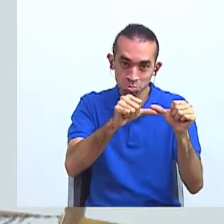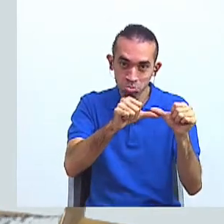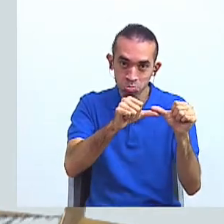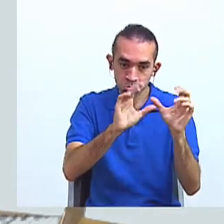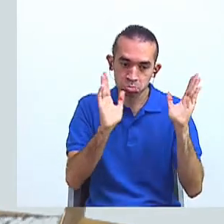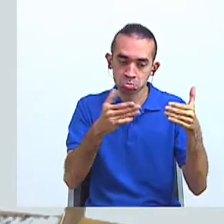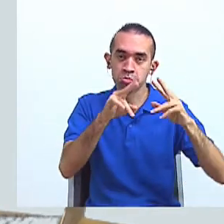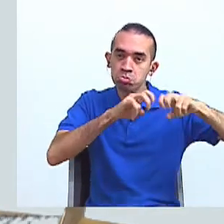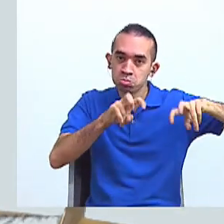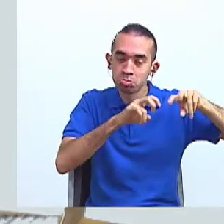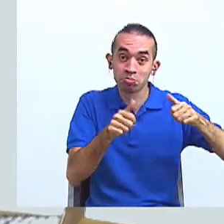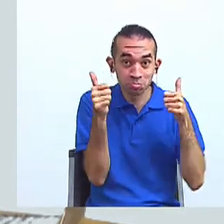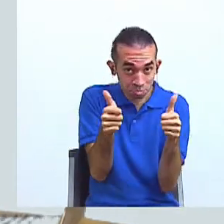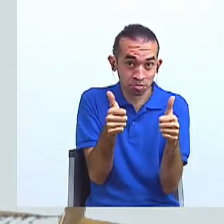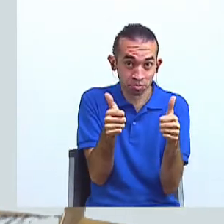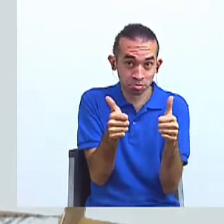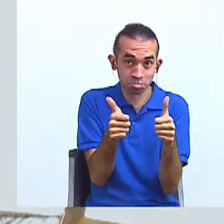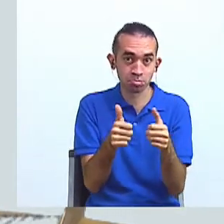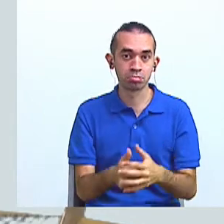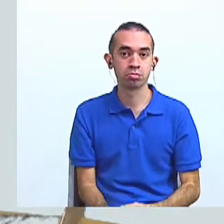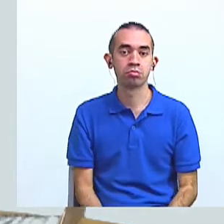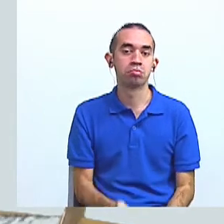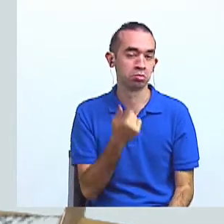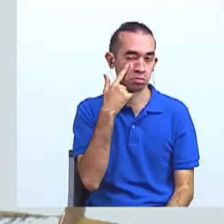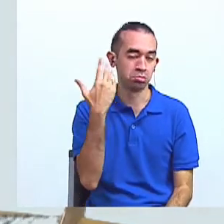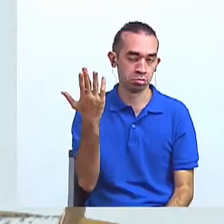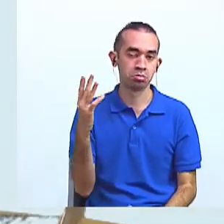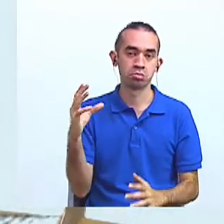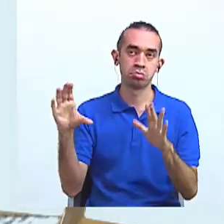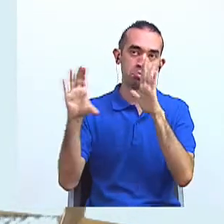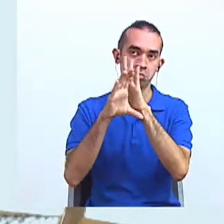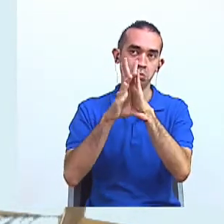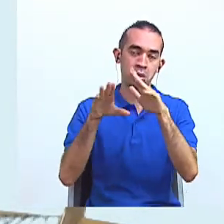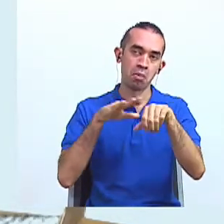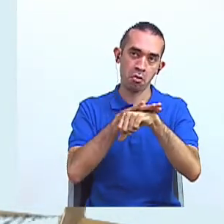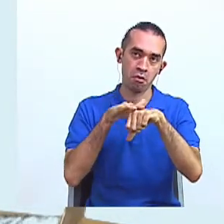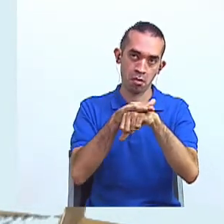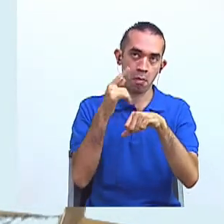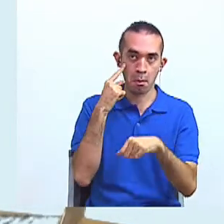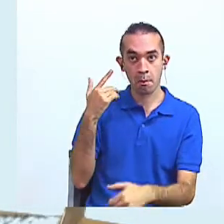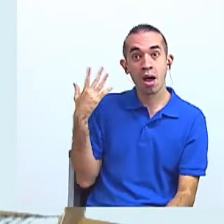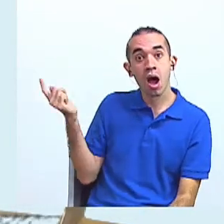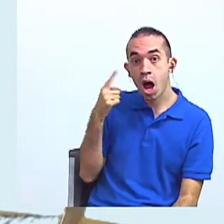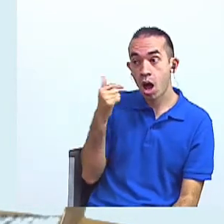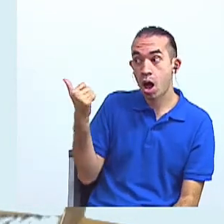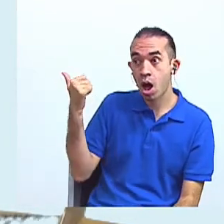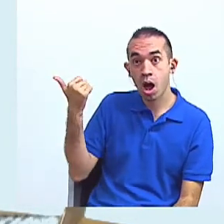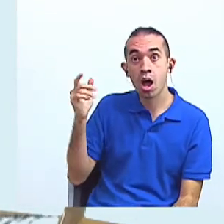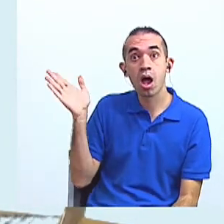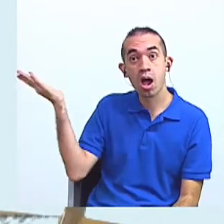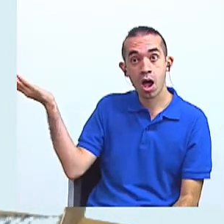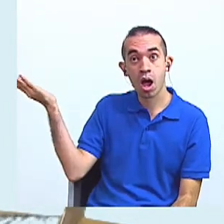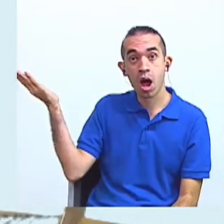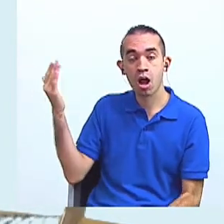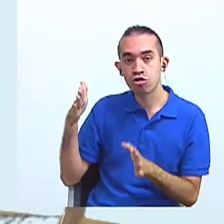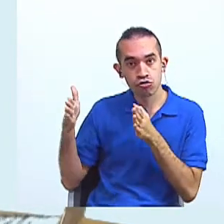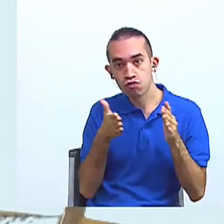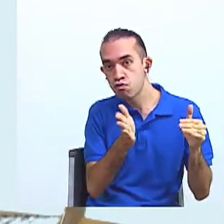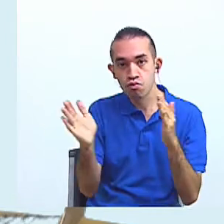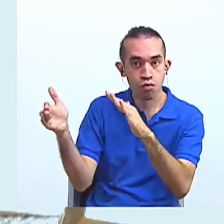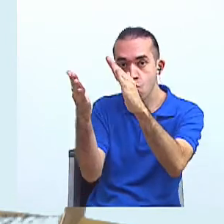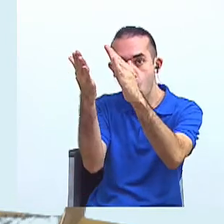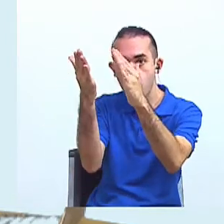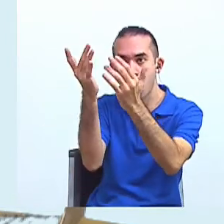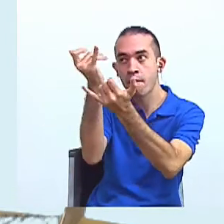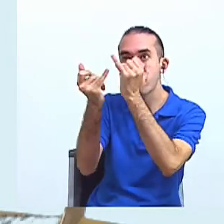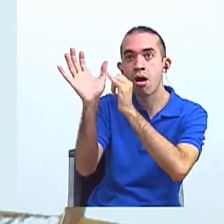a analizarlo? ¿Sí? Veamos la siguiente imagen, por favor, con atención. Ven que tenemos una ruta, y al final hay un